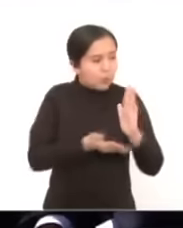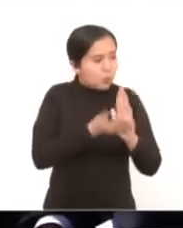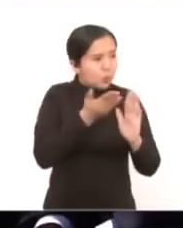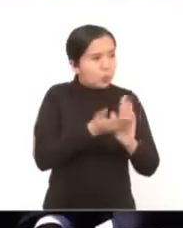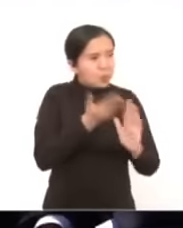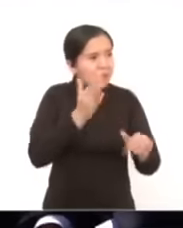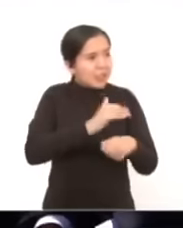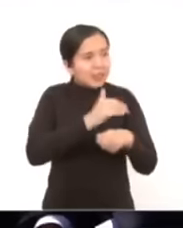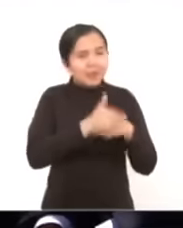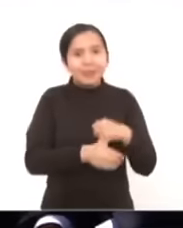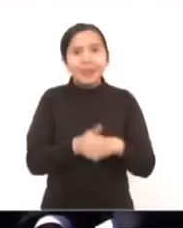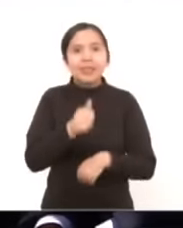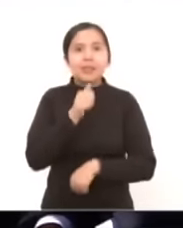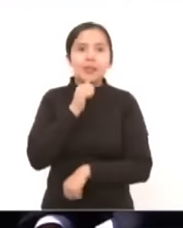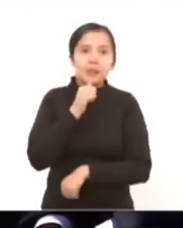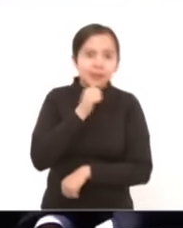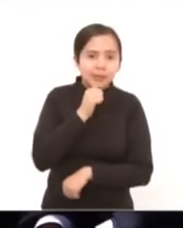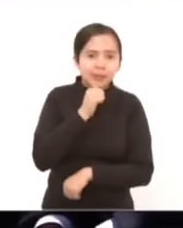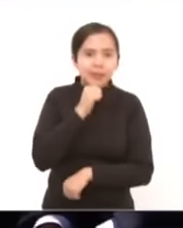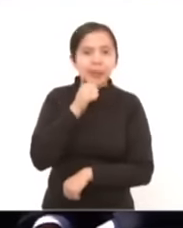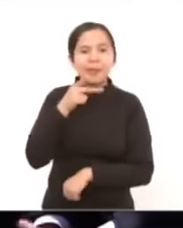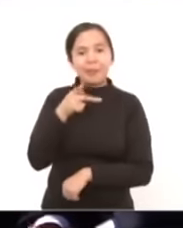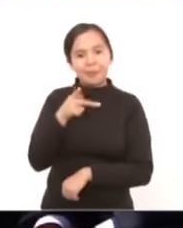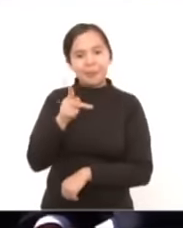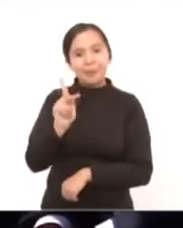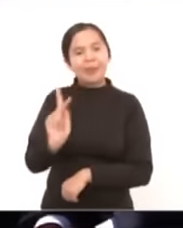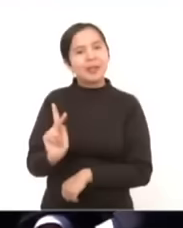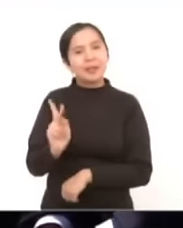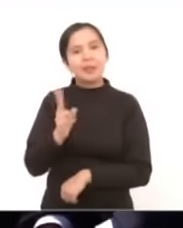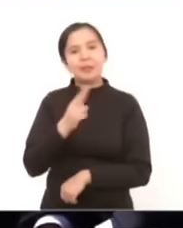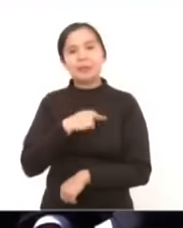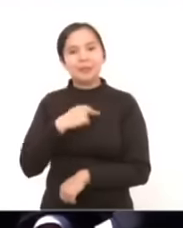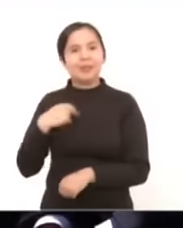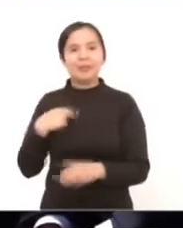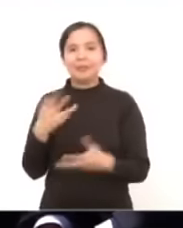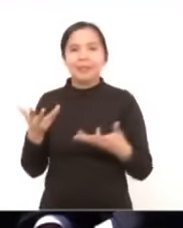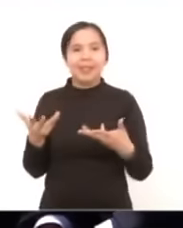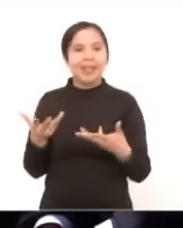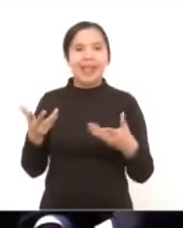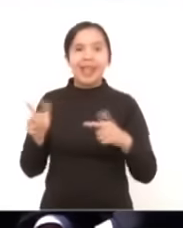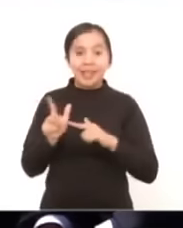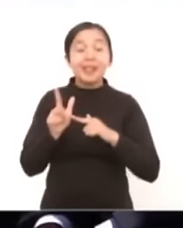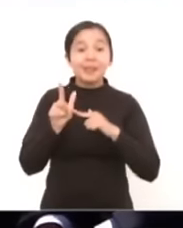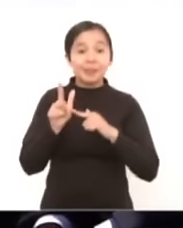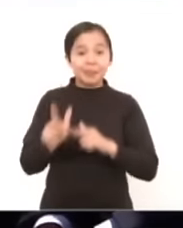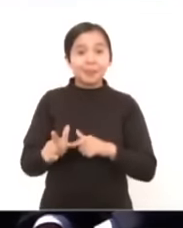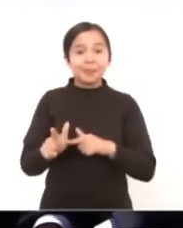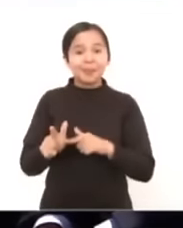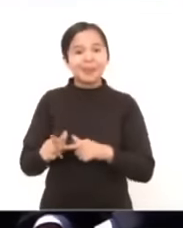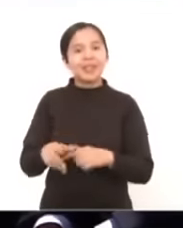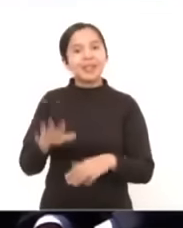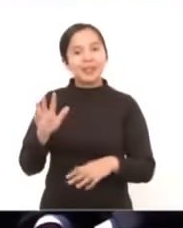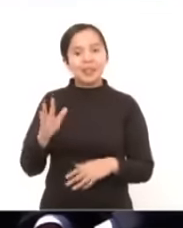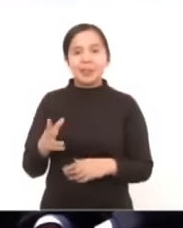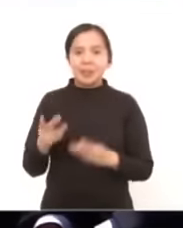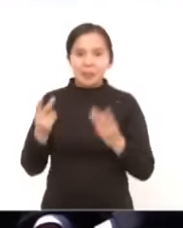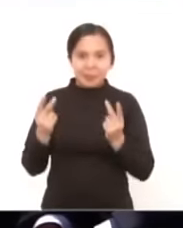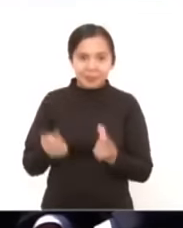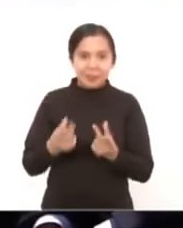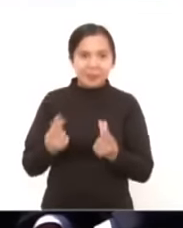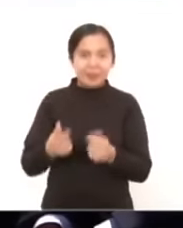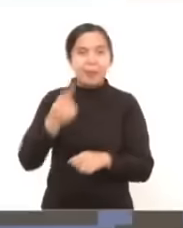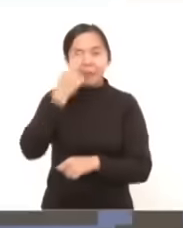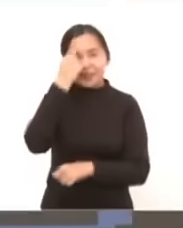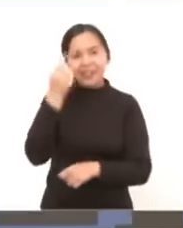concluido. Pero, pues nosotros le metimos candela para que